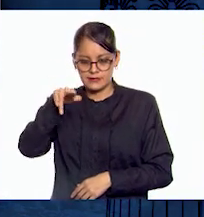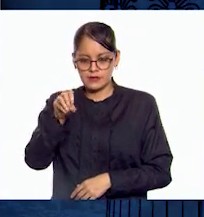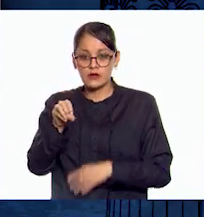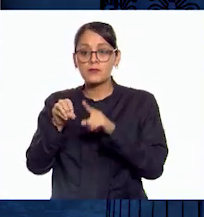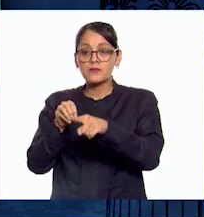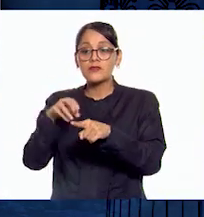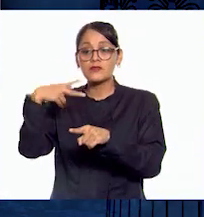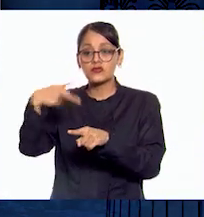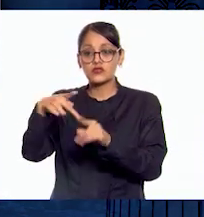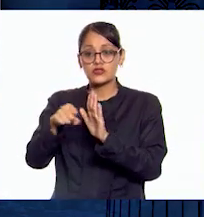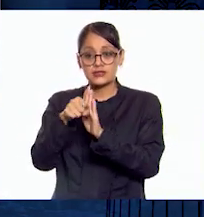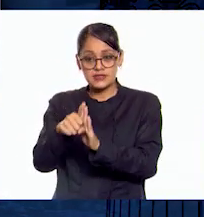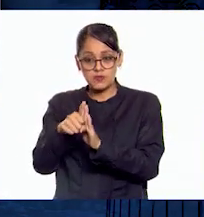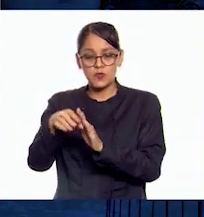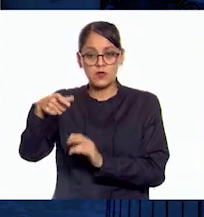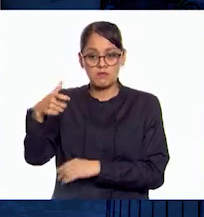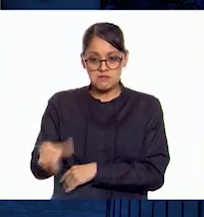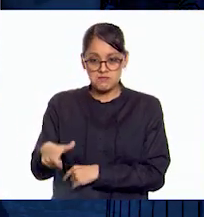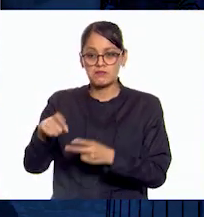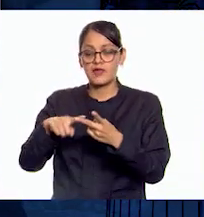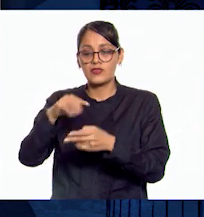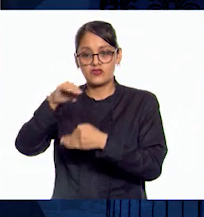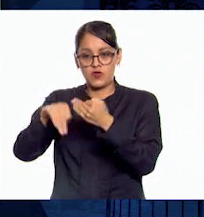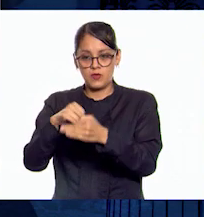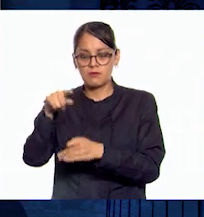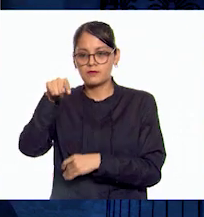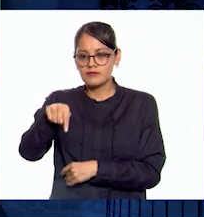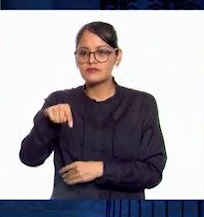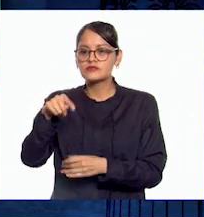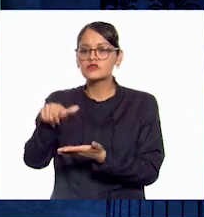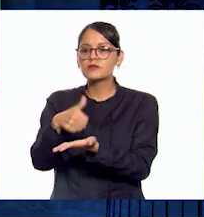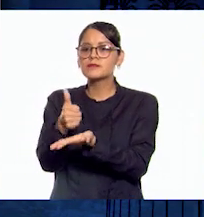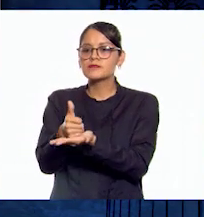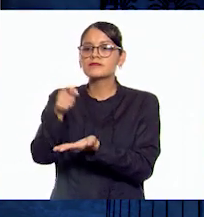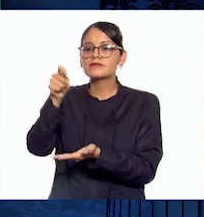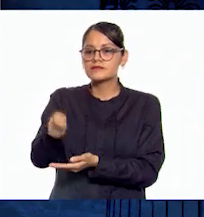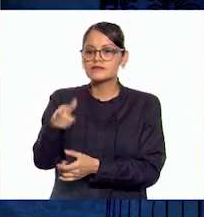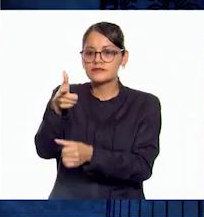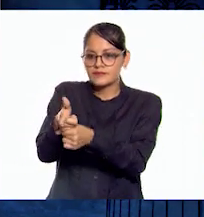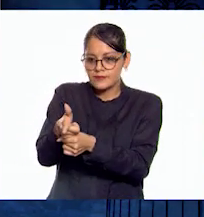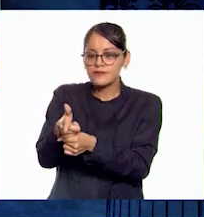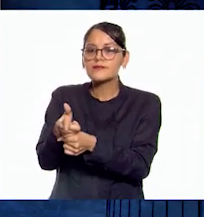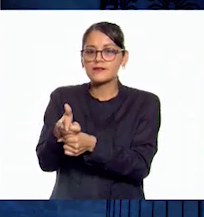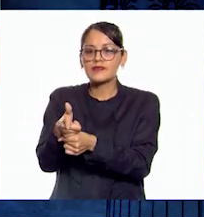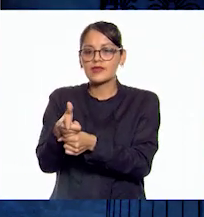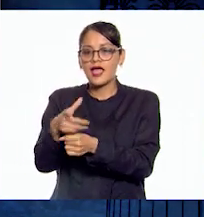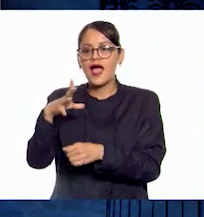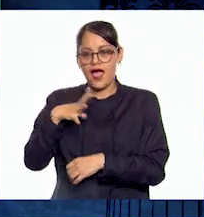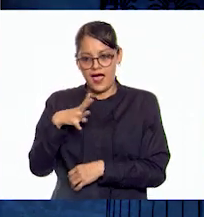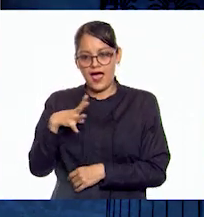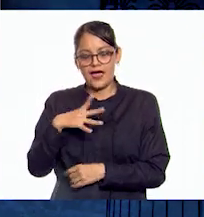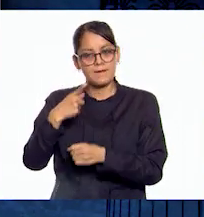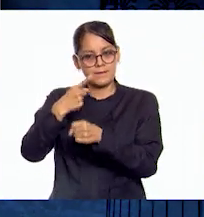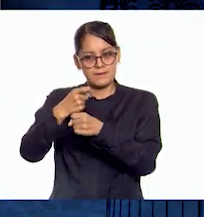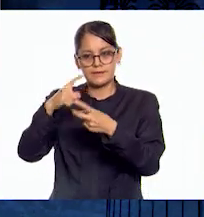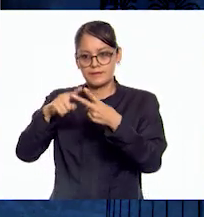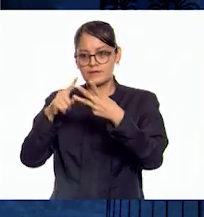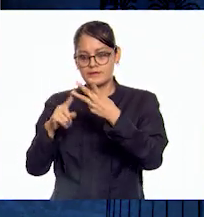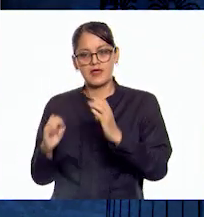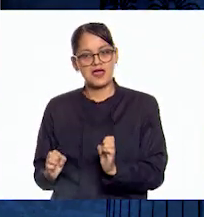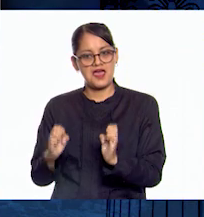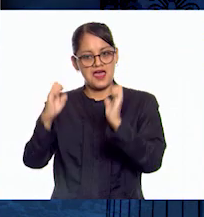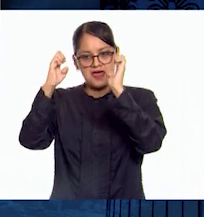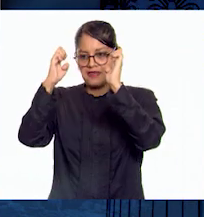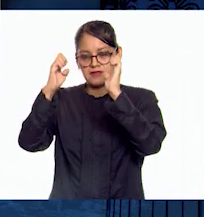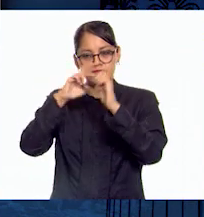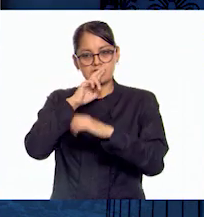símbolo de su poderío y riqueza, en la ciudad de Constantinopla se encontrarán los principales edificios del Imperio.